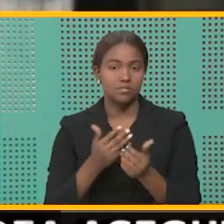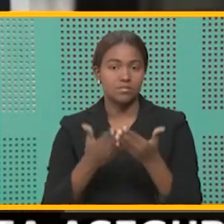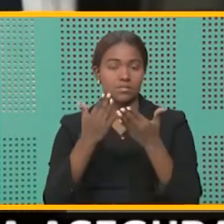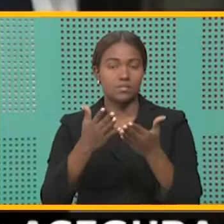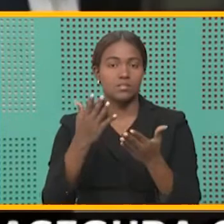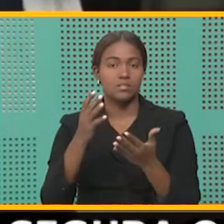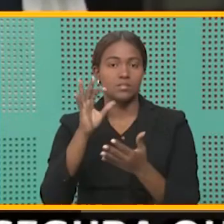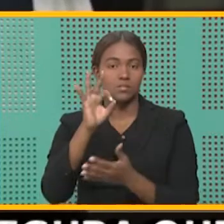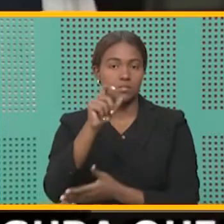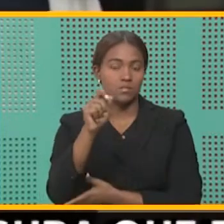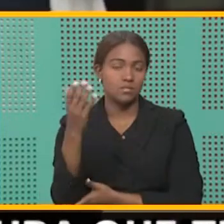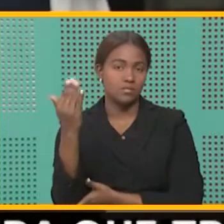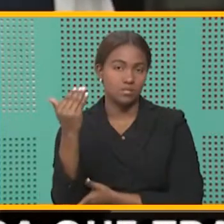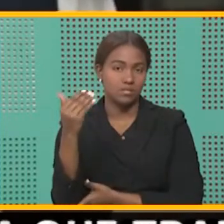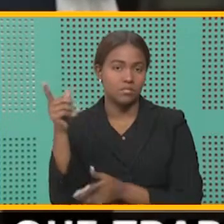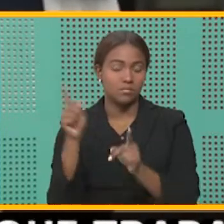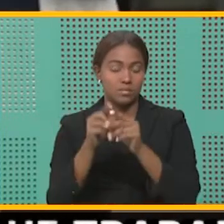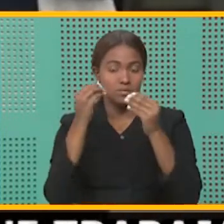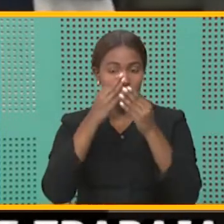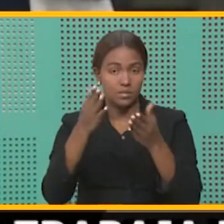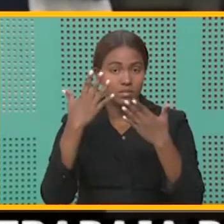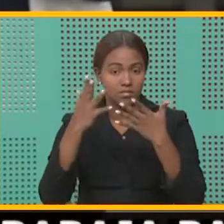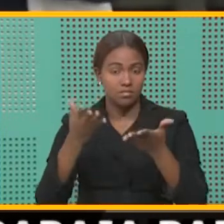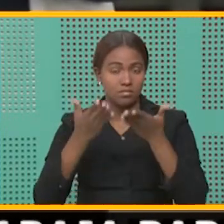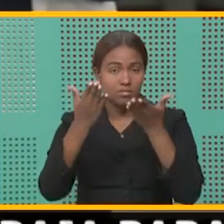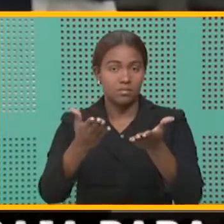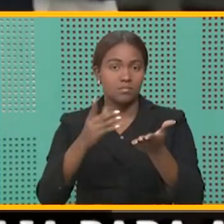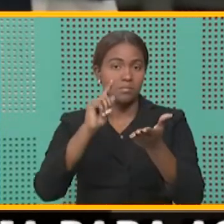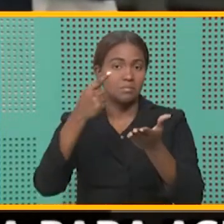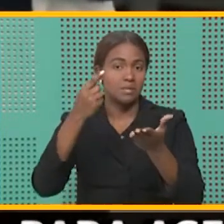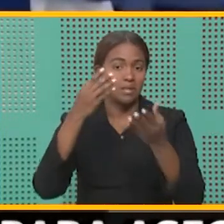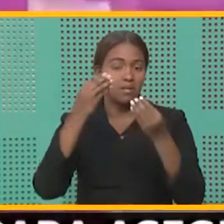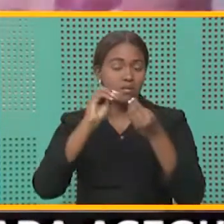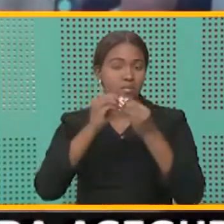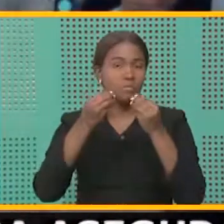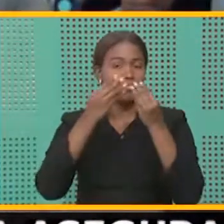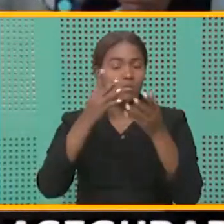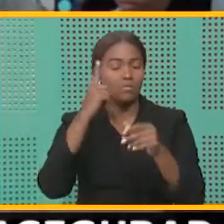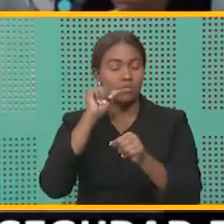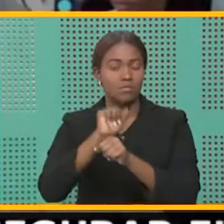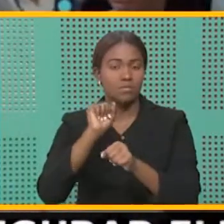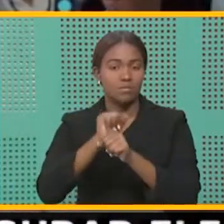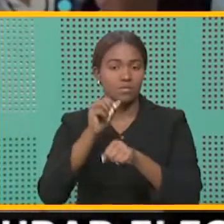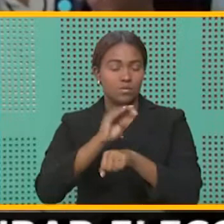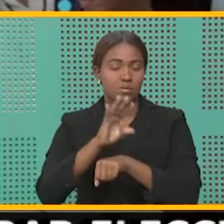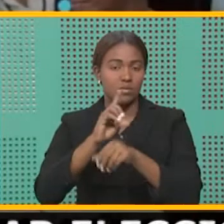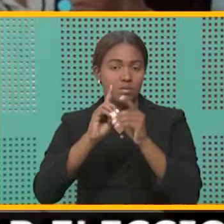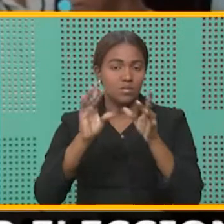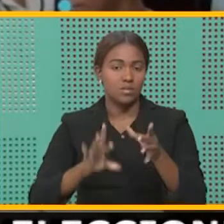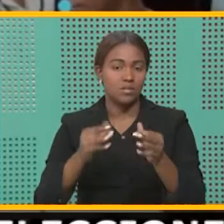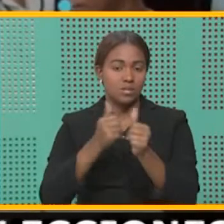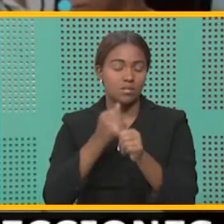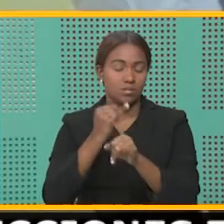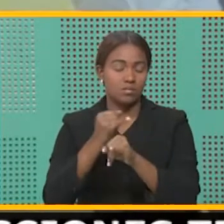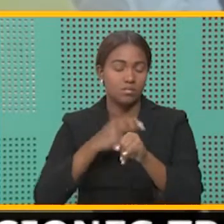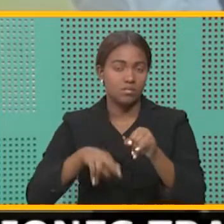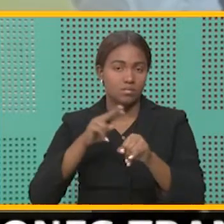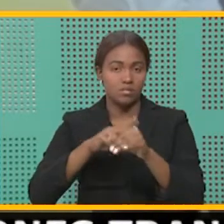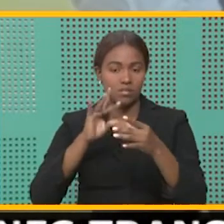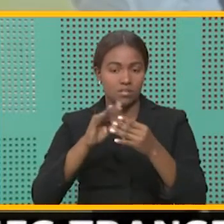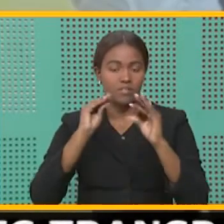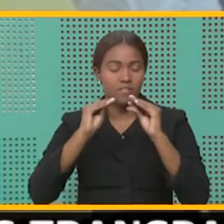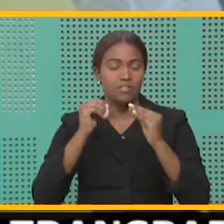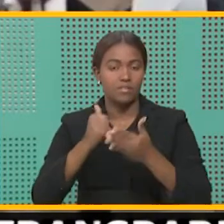9-2015. Esos datos fueron ofrecidos en la primera sesión ordinaria de trabajo del Consejo Directivo del Instituto Nacional de